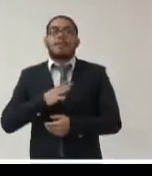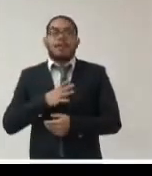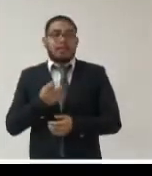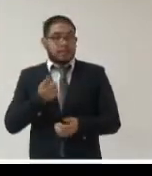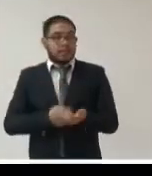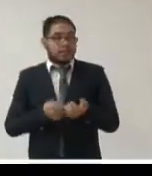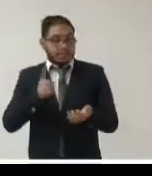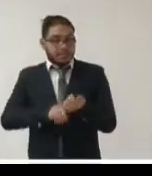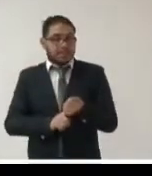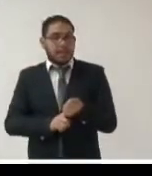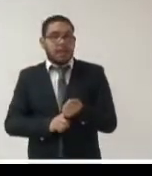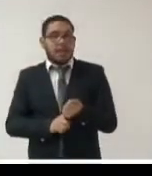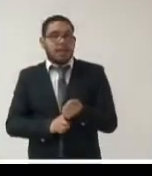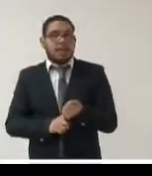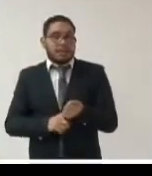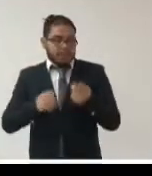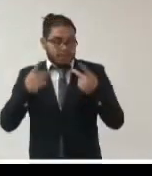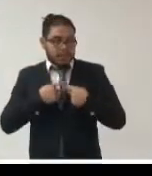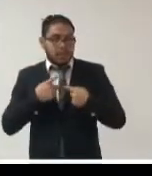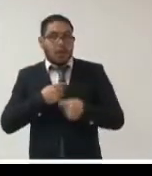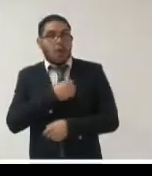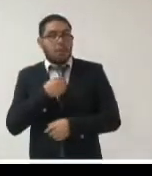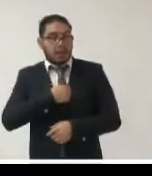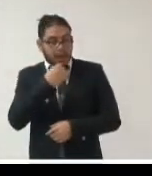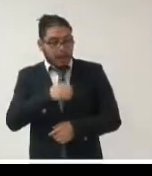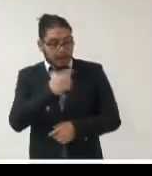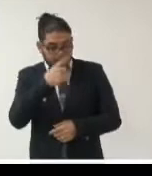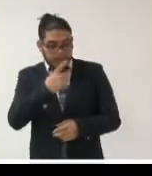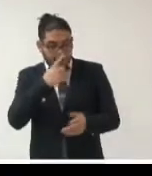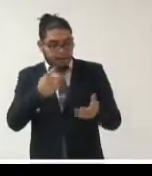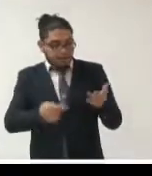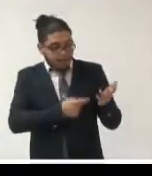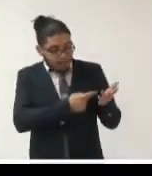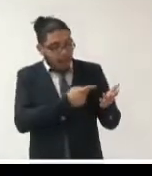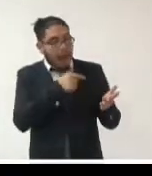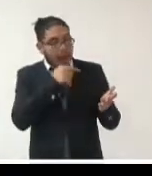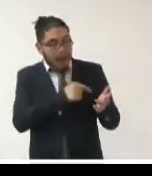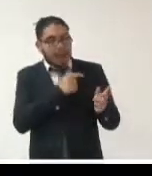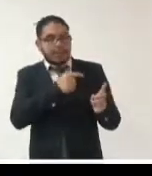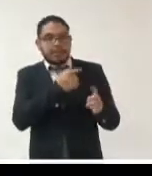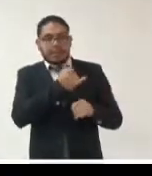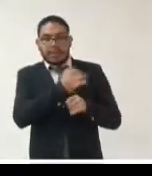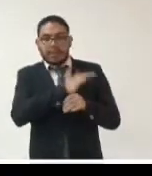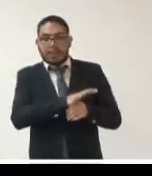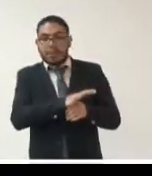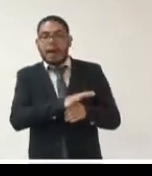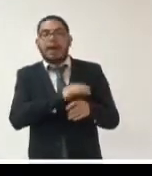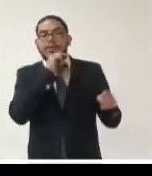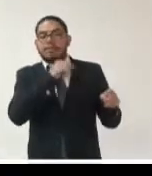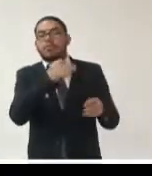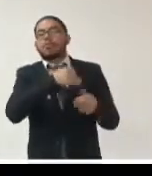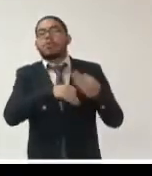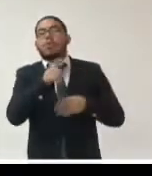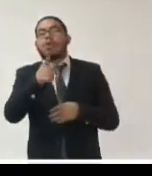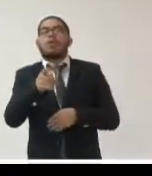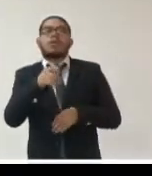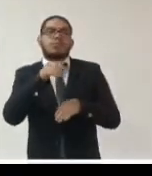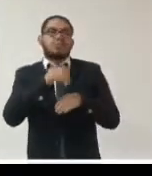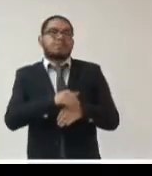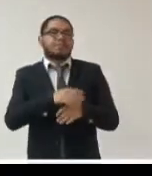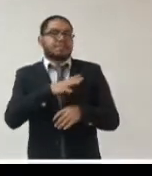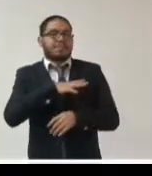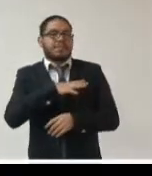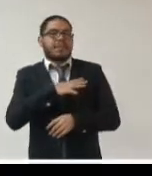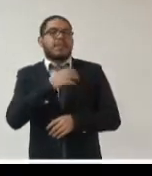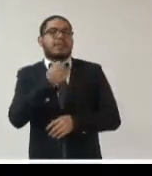sujetos obligados que mayormente reciben solicitudes de información por supuesto que como todos asumimos está la Secretaría